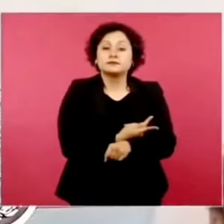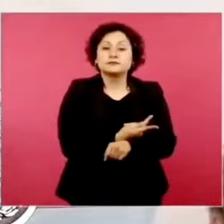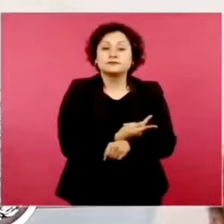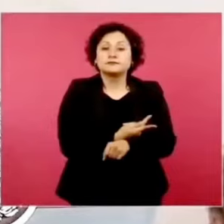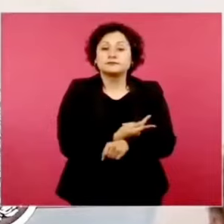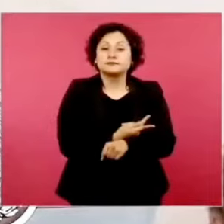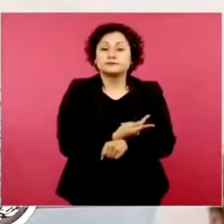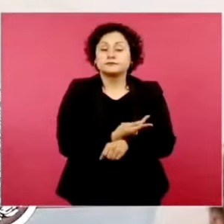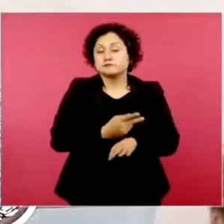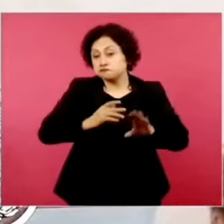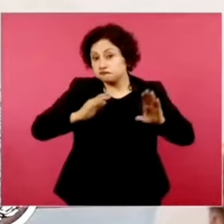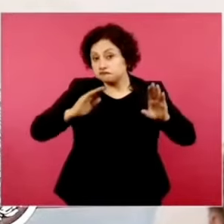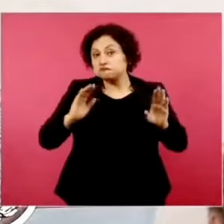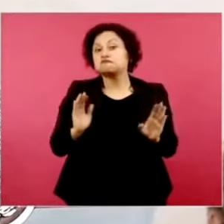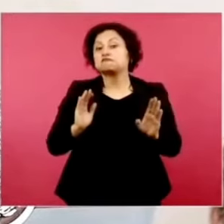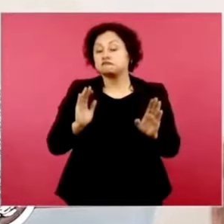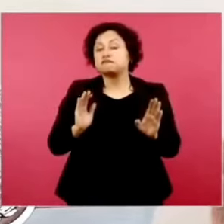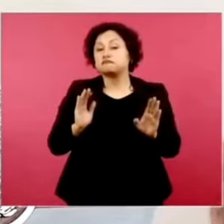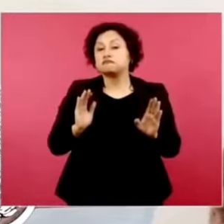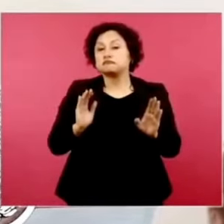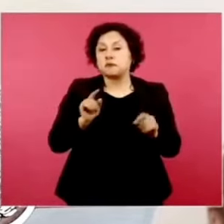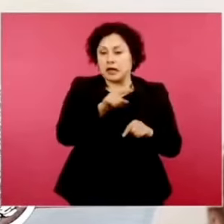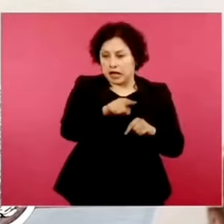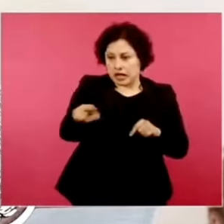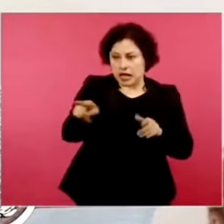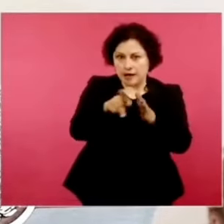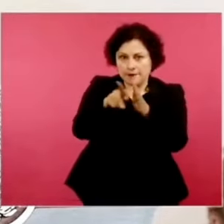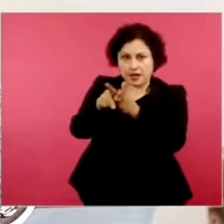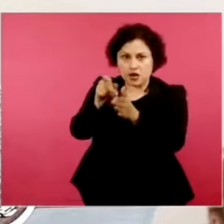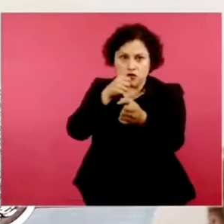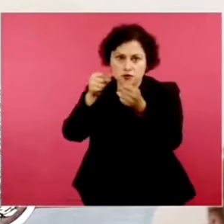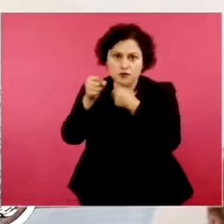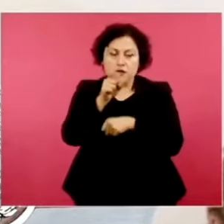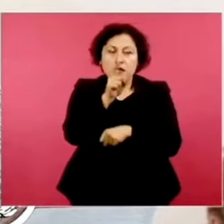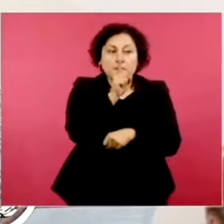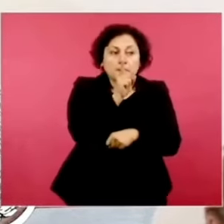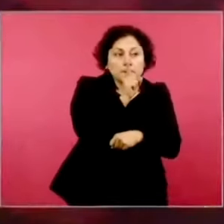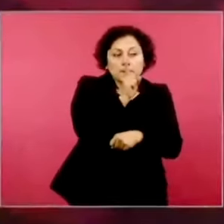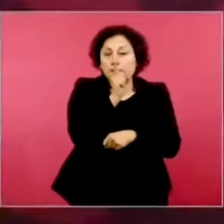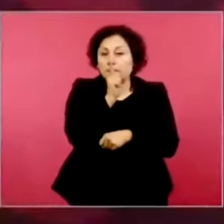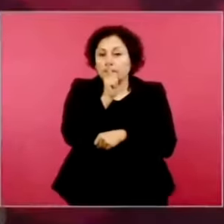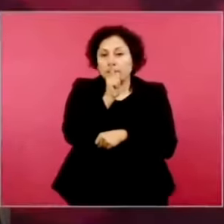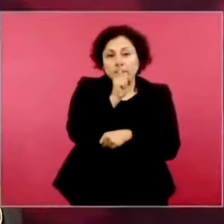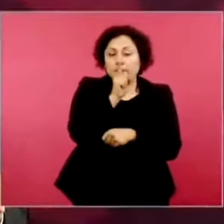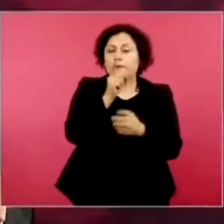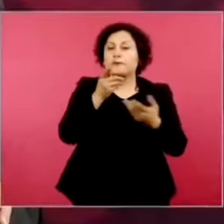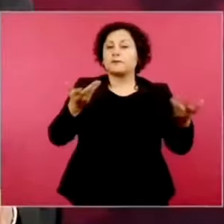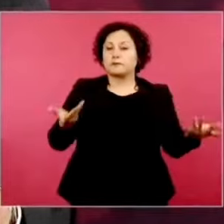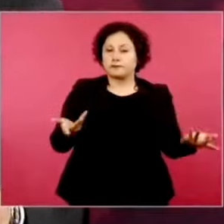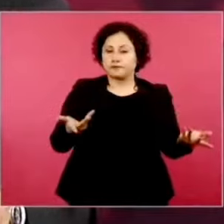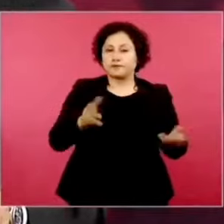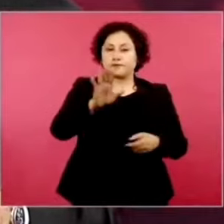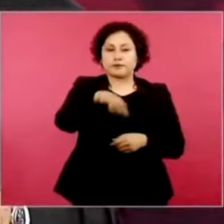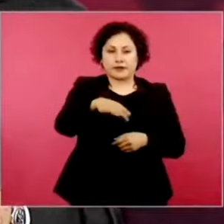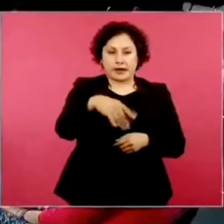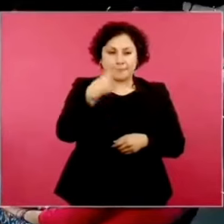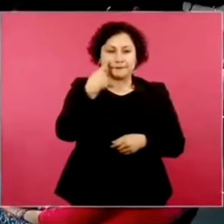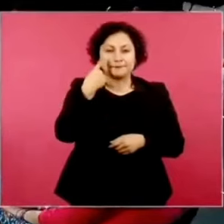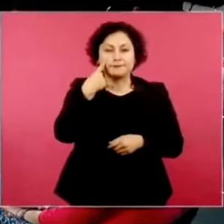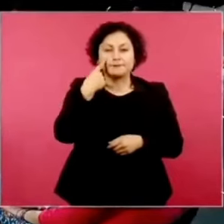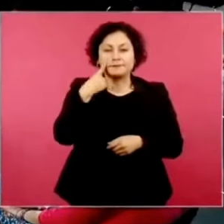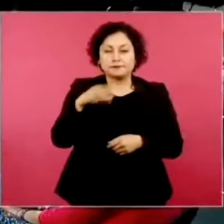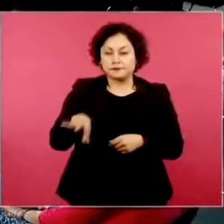no está de más cuando no hablaban ellos sobre estas cosas. A ver, ¿por qué no pones…?